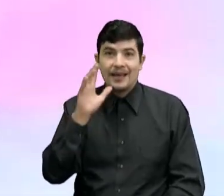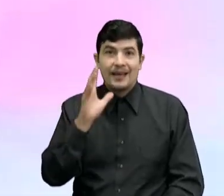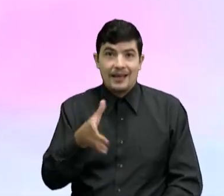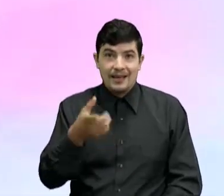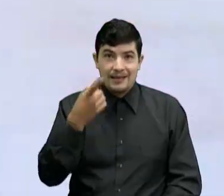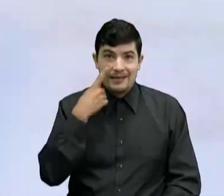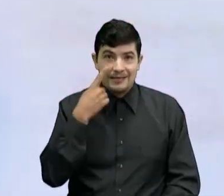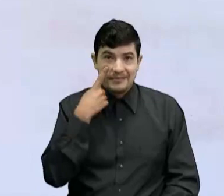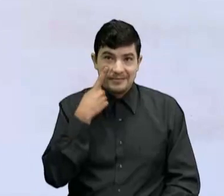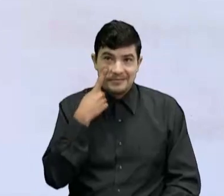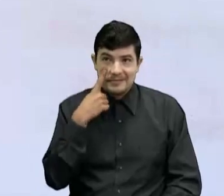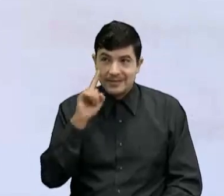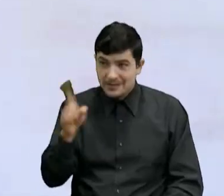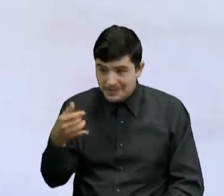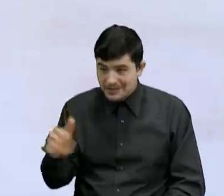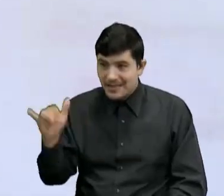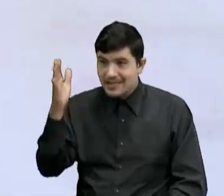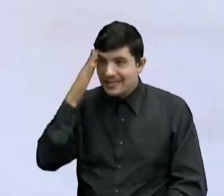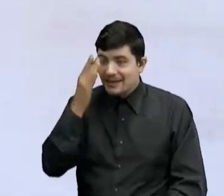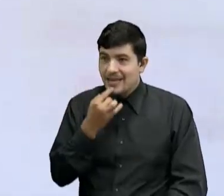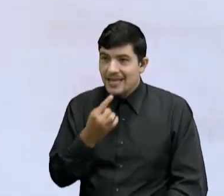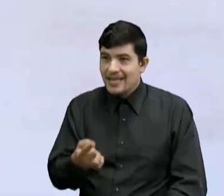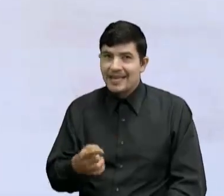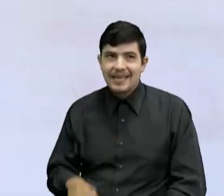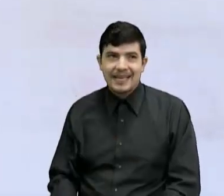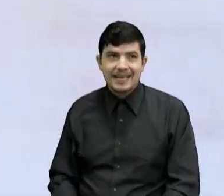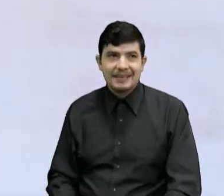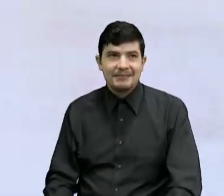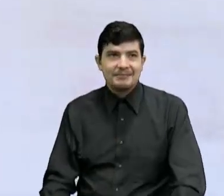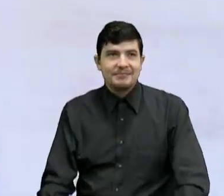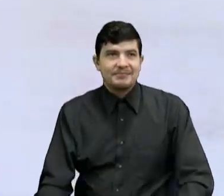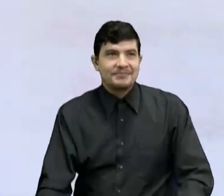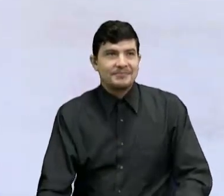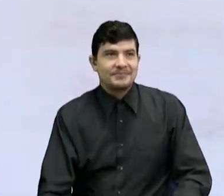Changos fritos, ya lo sabe decir Y yo aprendí changos fritos también